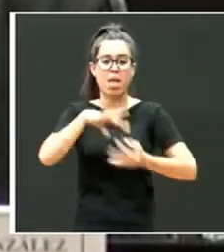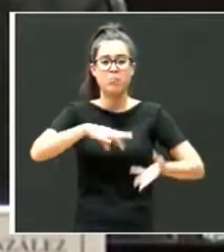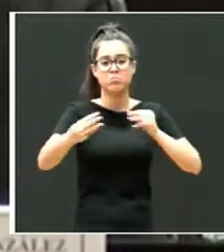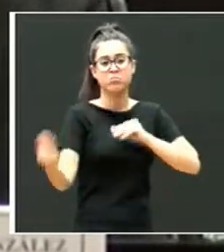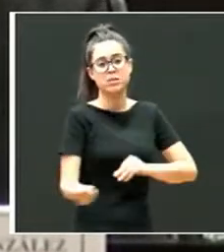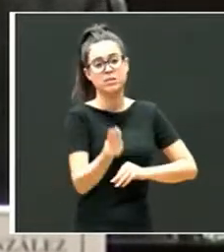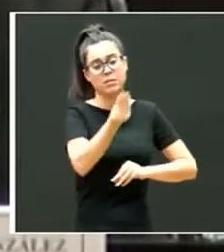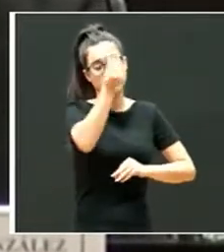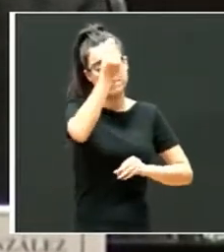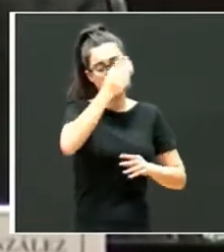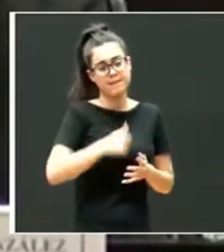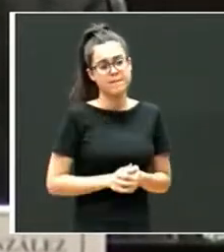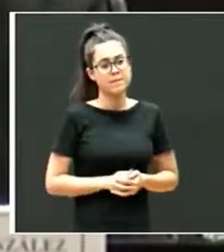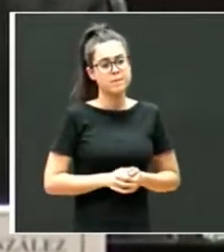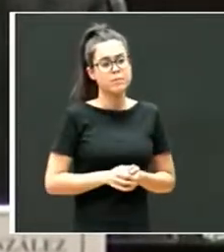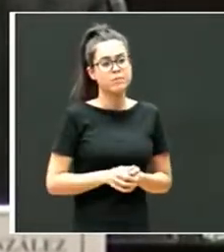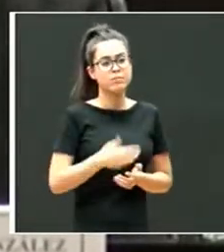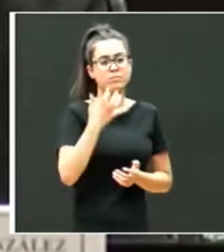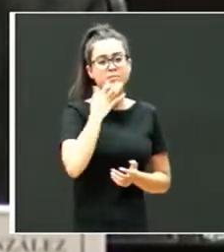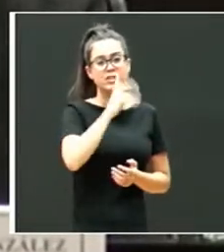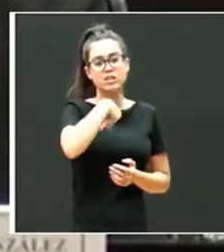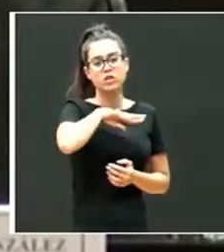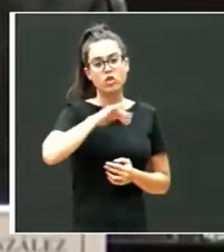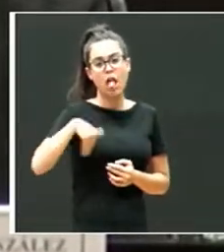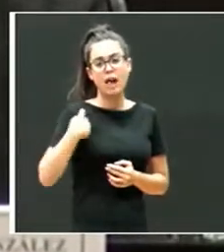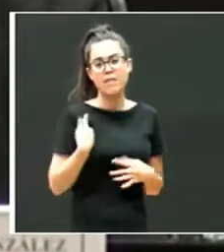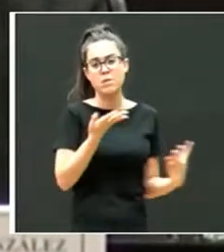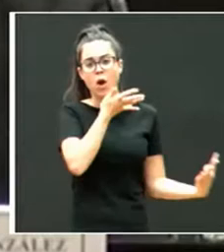académico, etcétera.